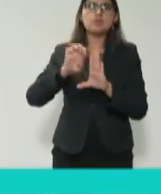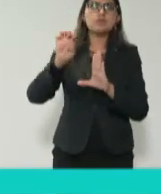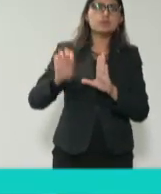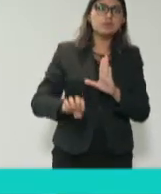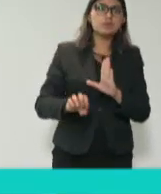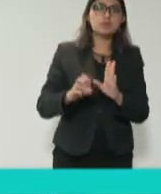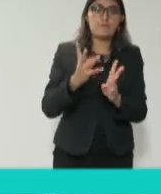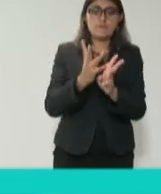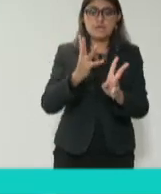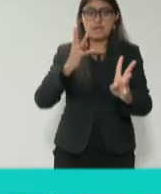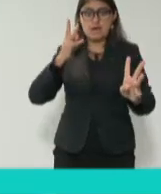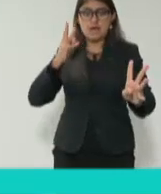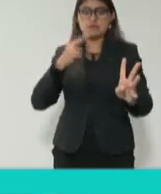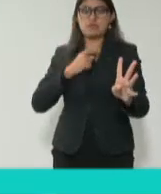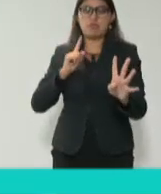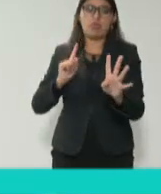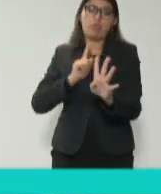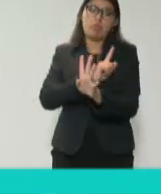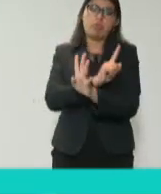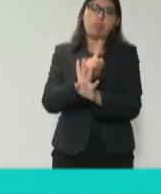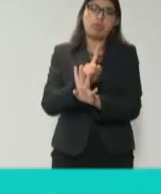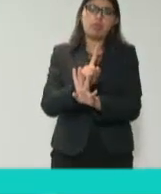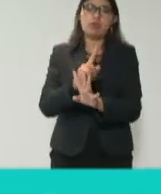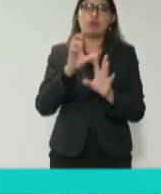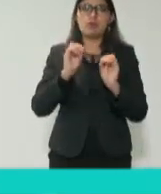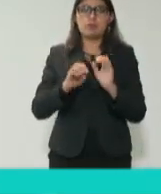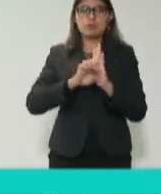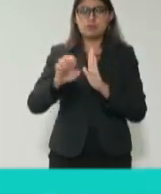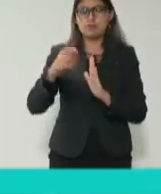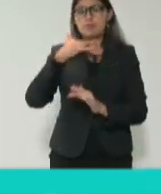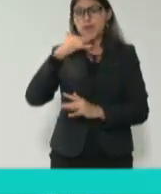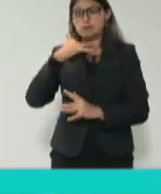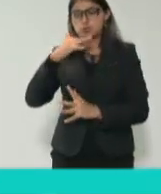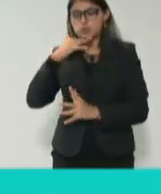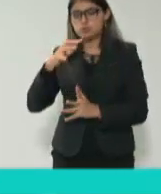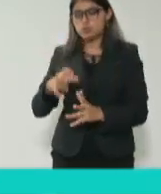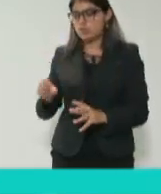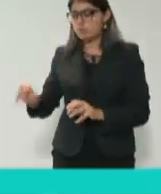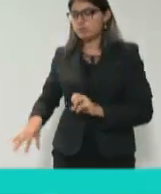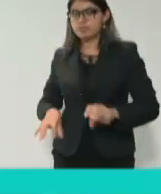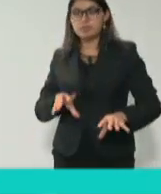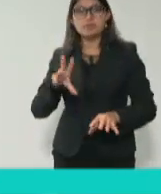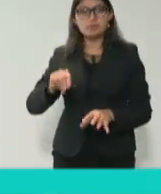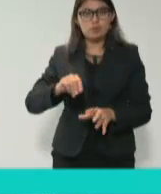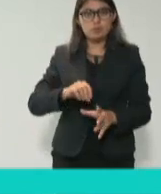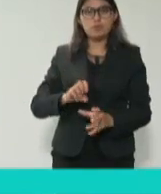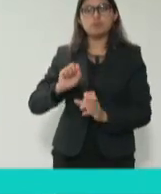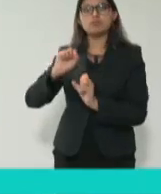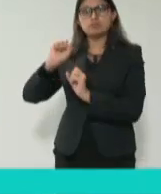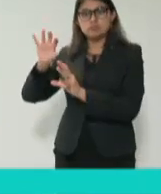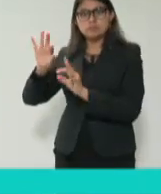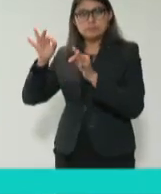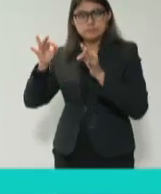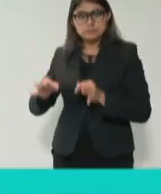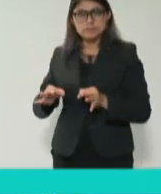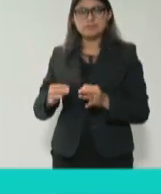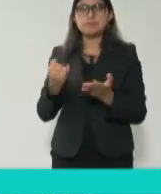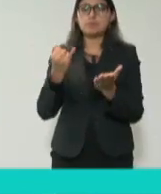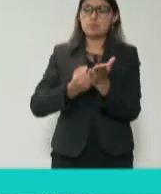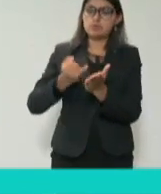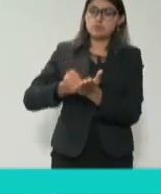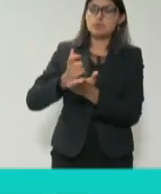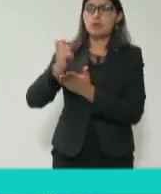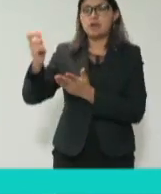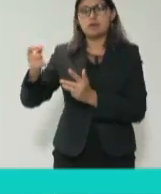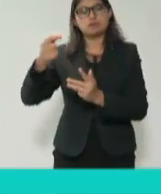meternos a la fila, como no tirar basura, como pagar nuestros impuestos, como exigir también que se hace con nuestros impuestos, etcétera, etcétera,